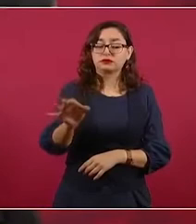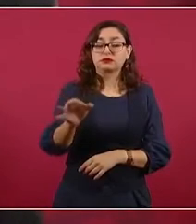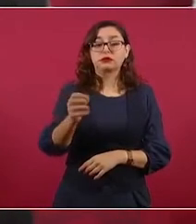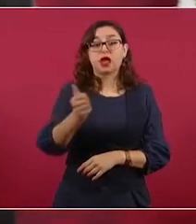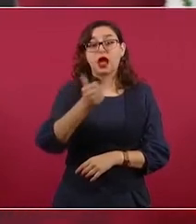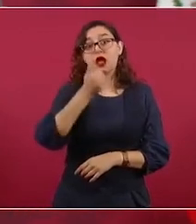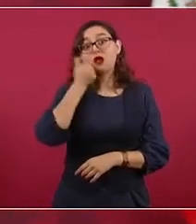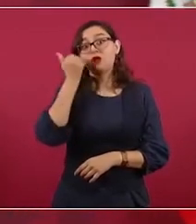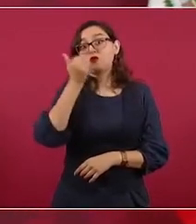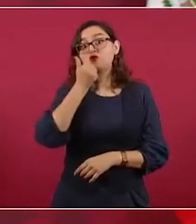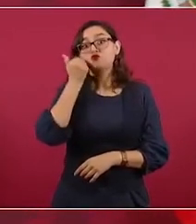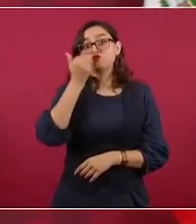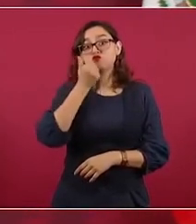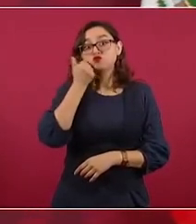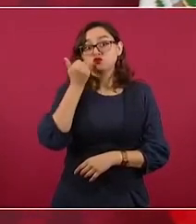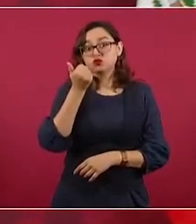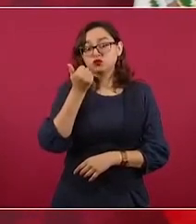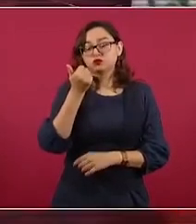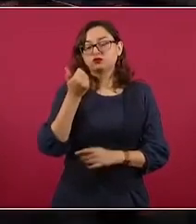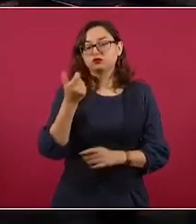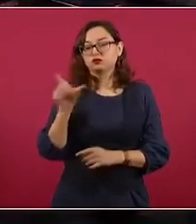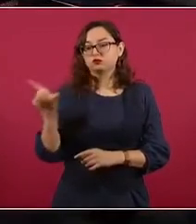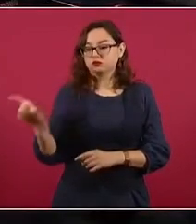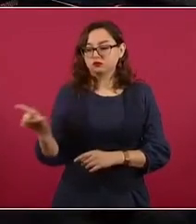utilizar el internet.